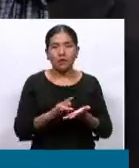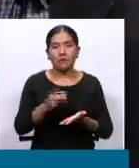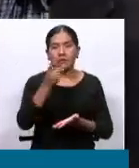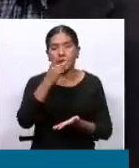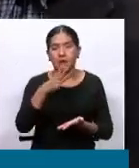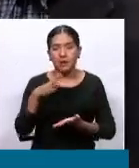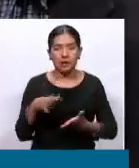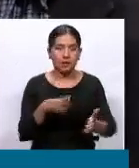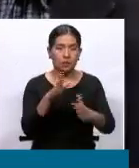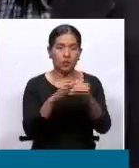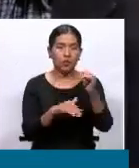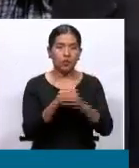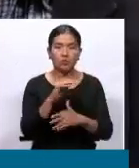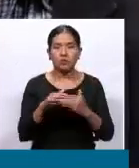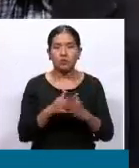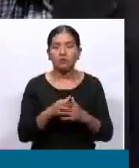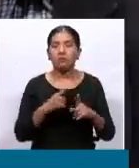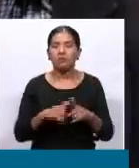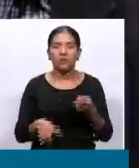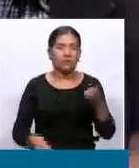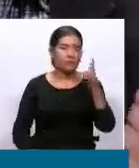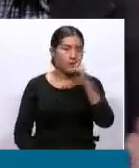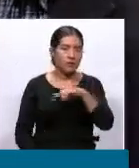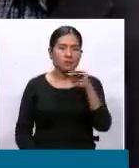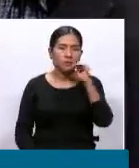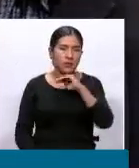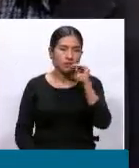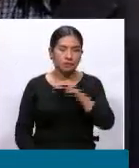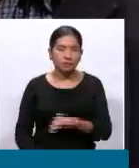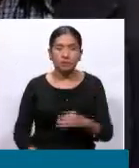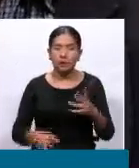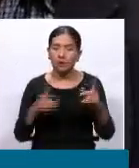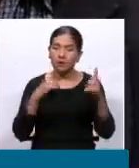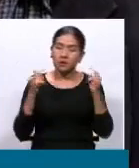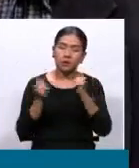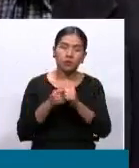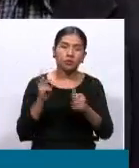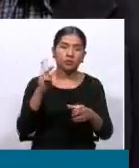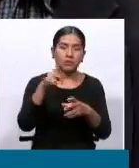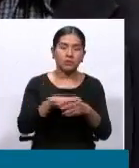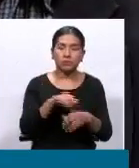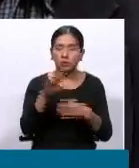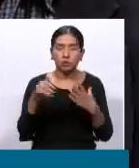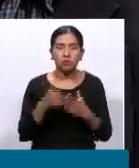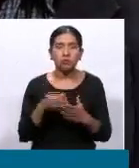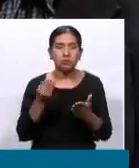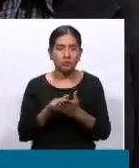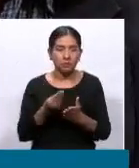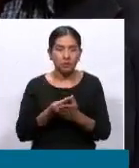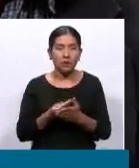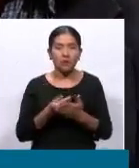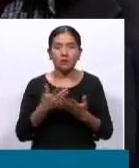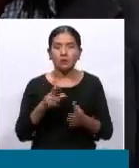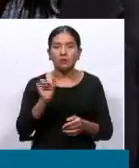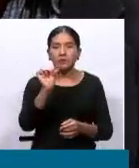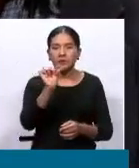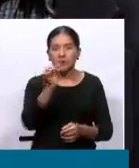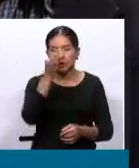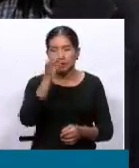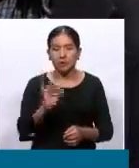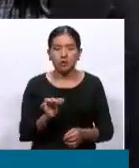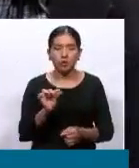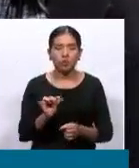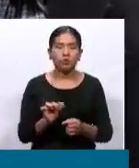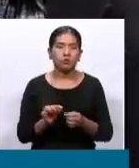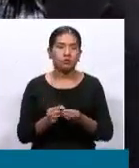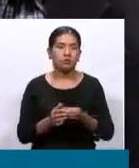carreteras. Y eso es falso, porque la coparticipación tributaria alcanza apenas a una pequeña tajada de lo que